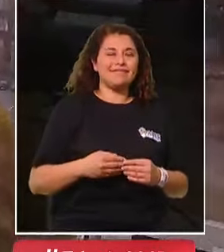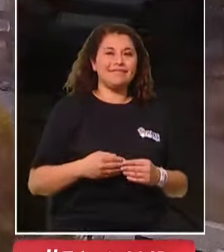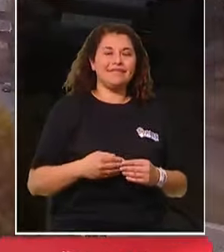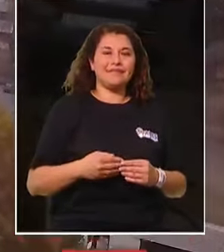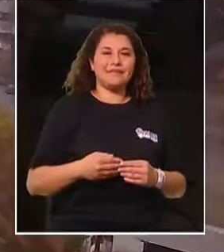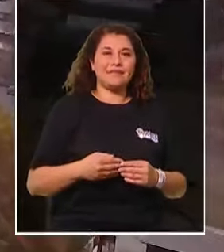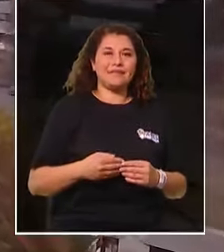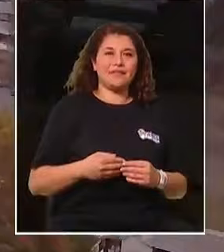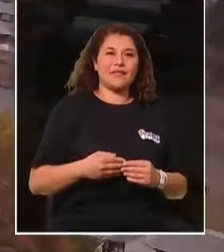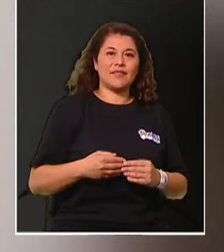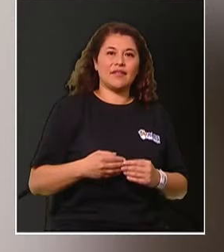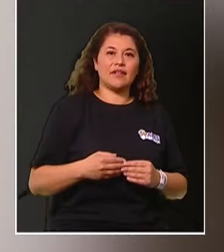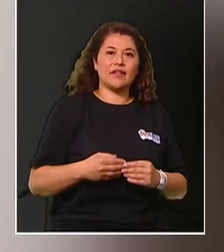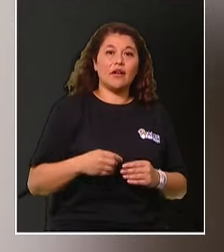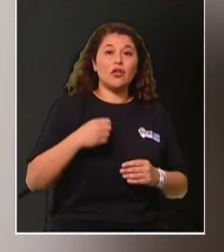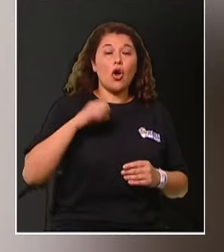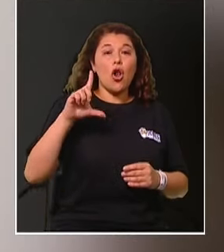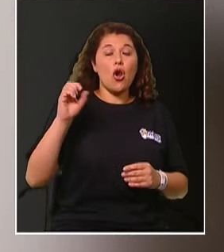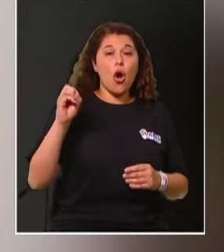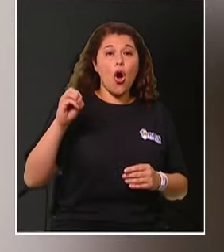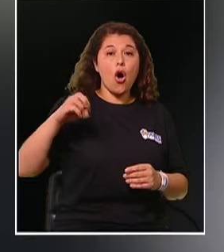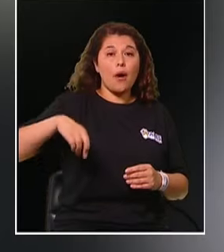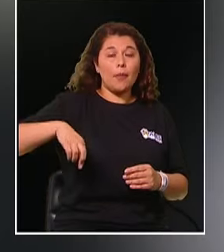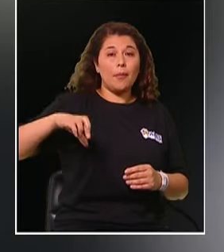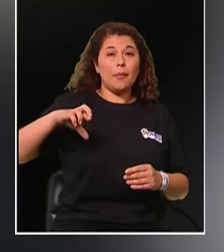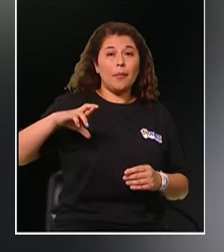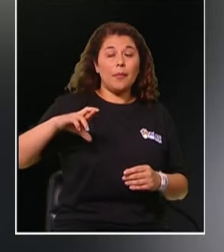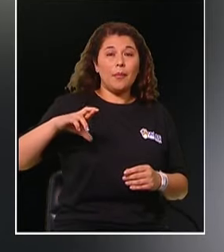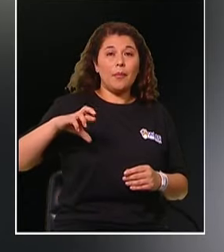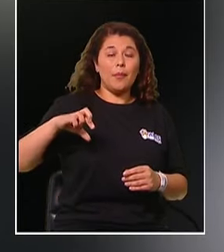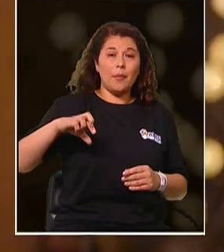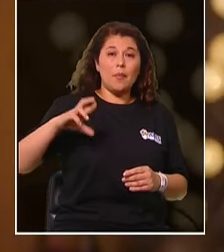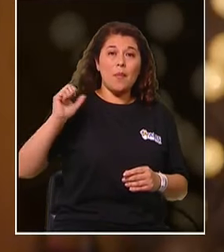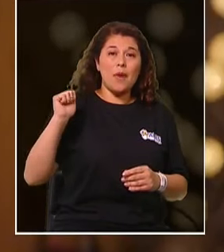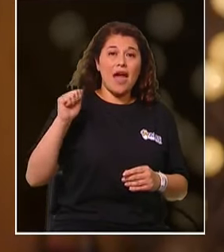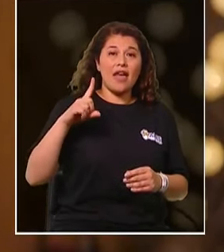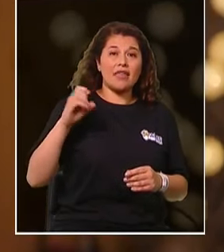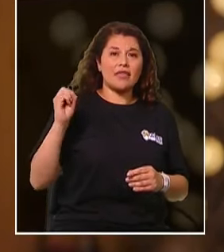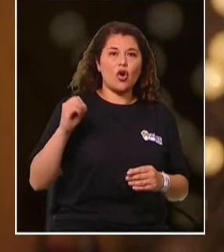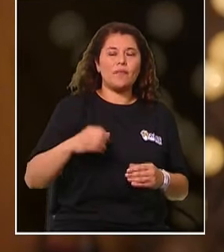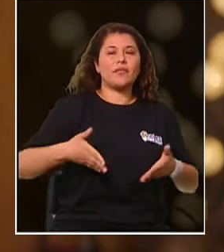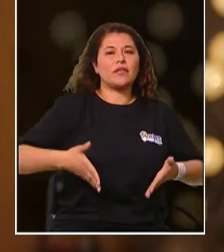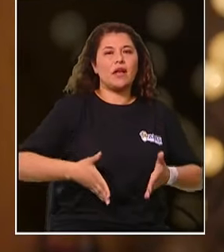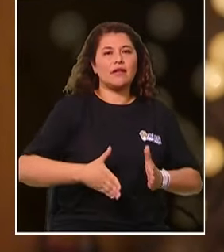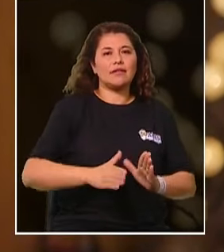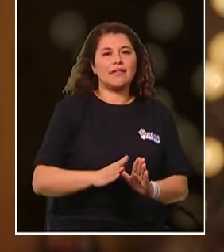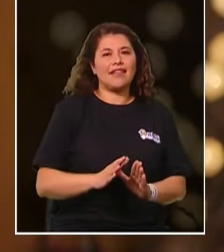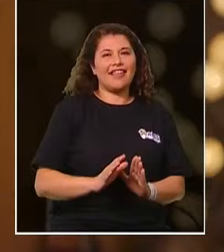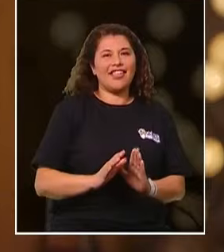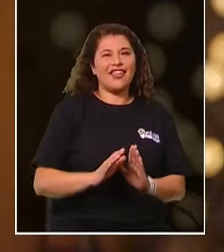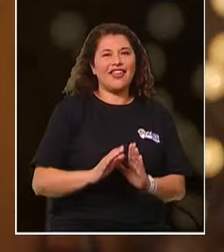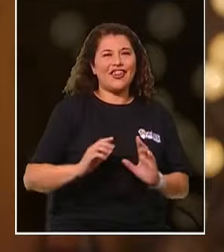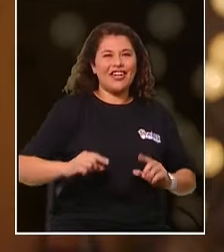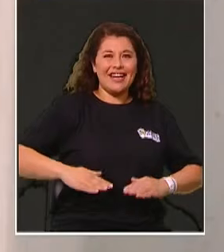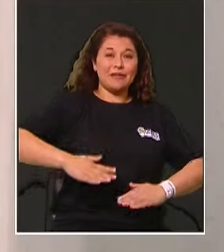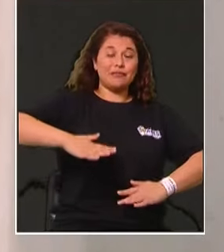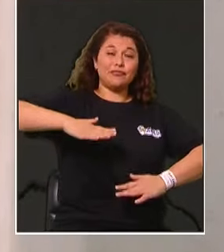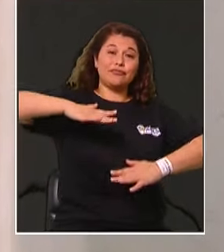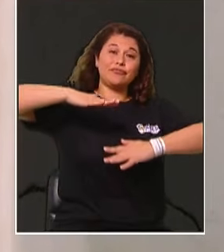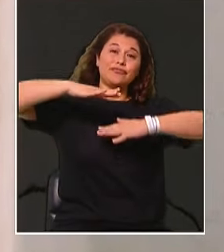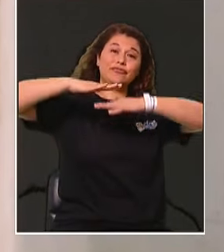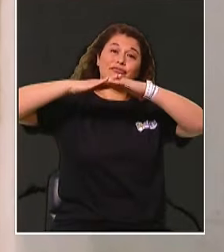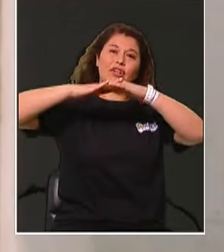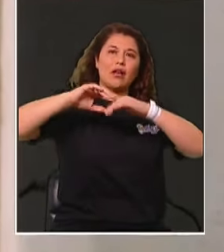Soy de Loprado, nací hoy criado ahí toda mi vida. Muy desordenado, no me enorgullece para nada.